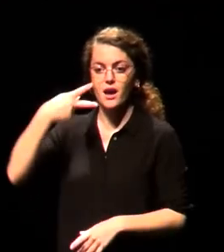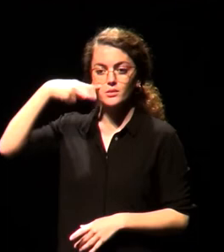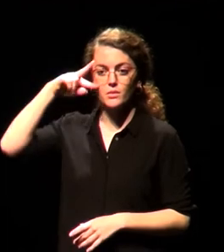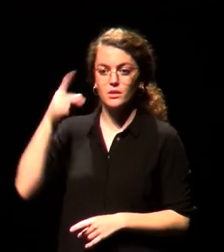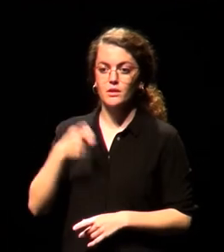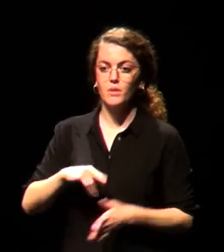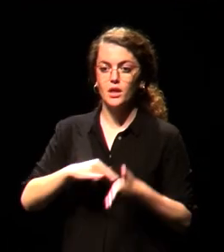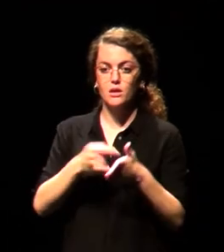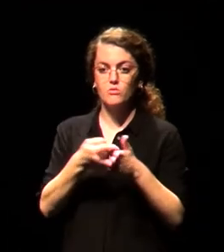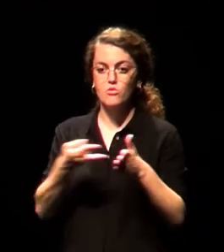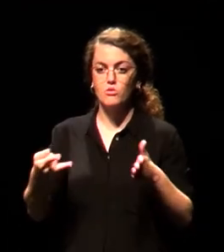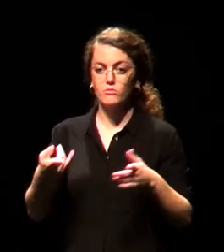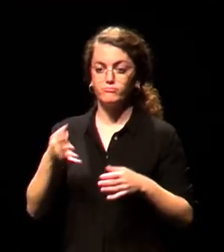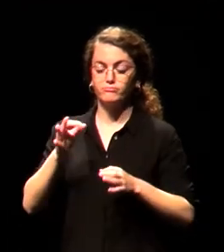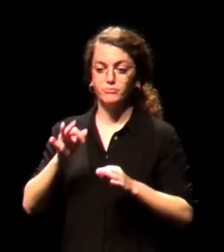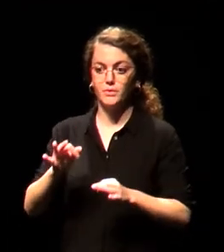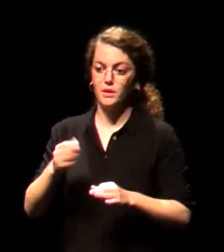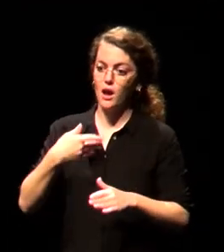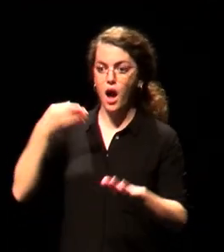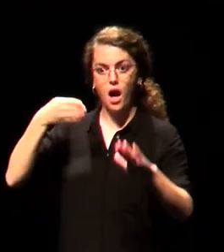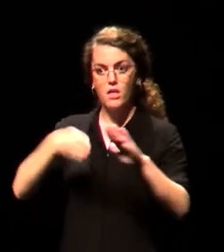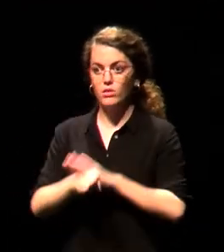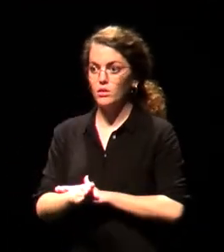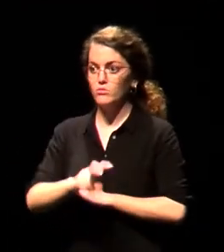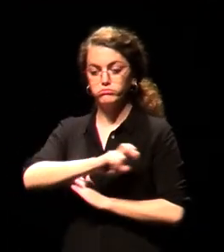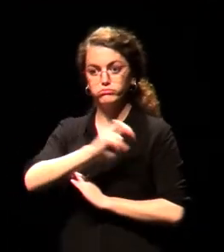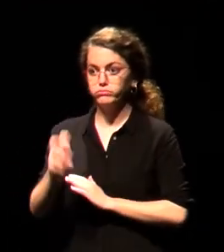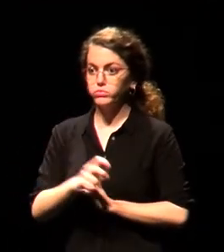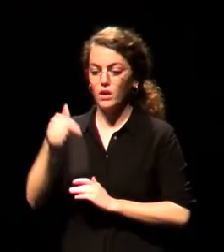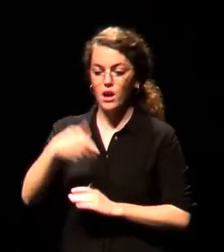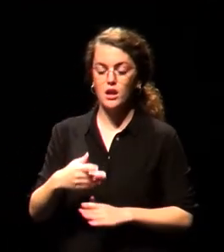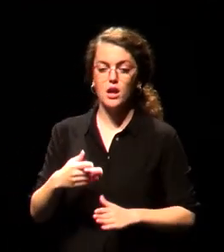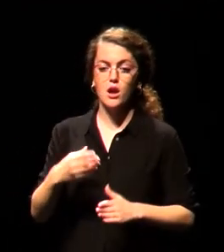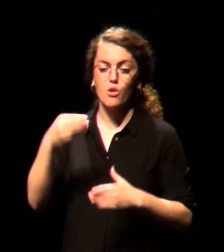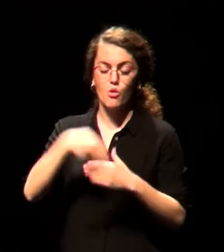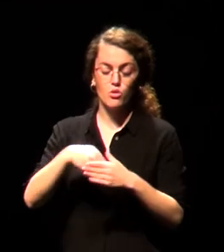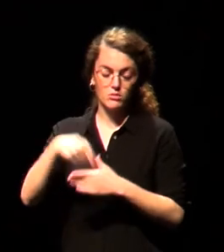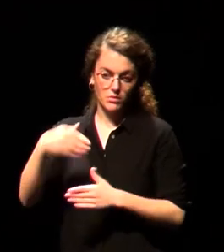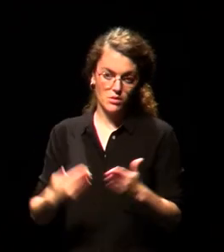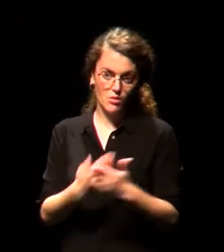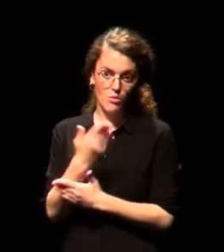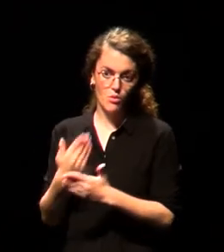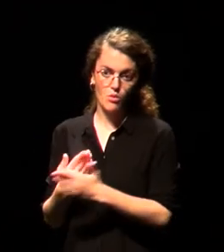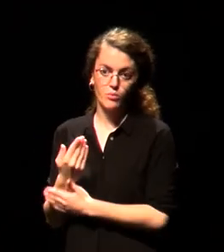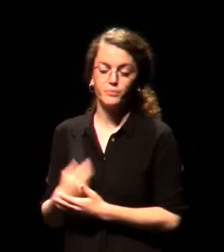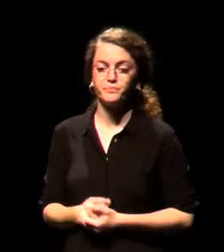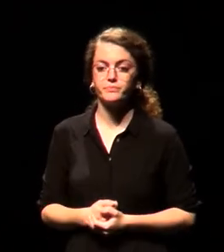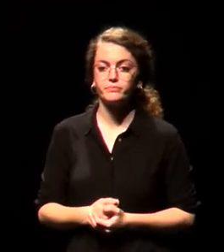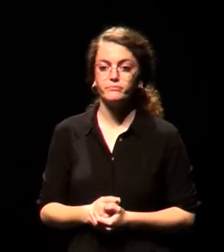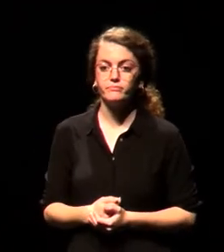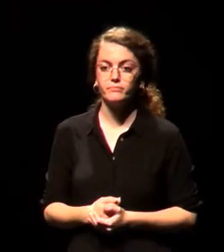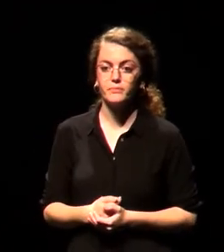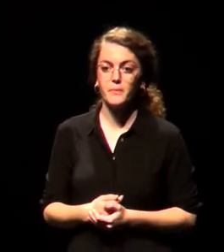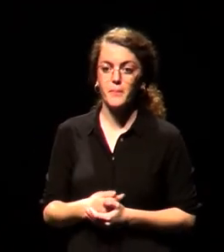máxima accesibilidad posible a los contenidos de estas jornadas. Desde el propio INAEM consideramos esta convocatoria anual